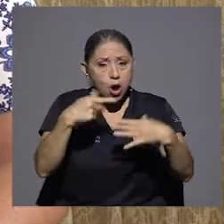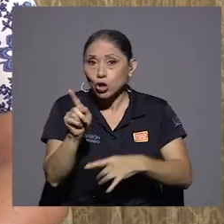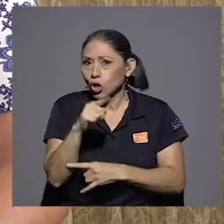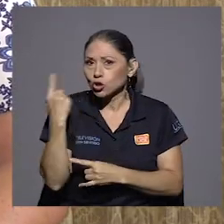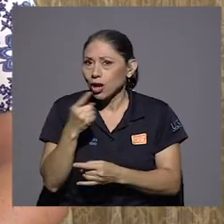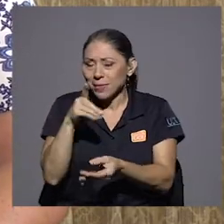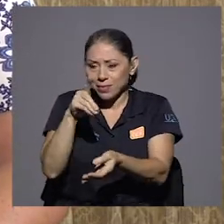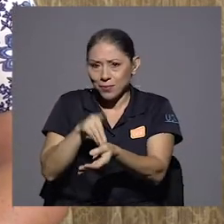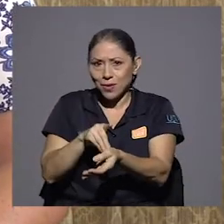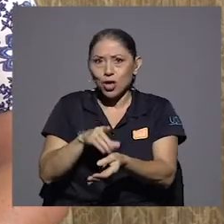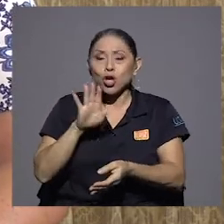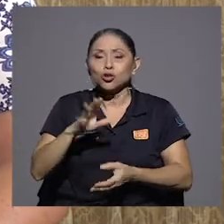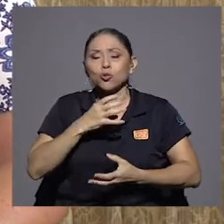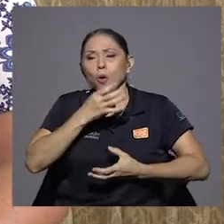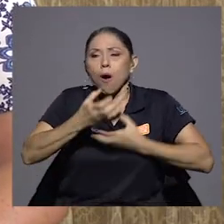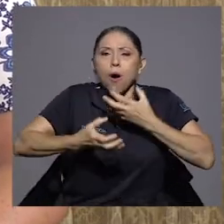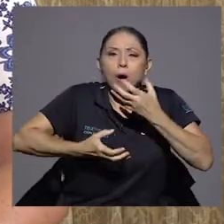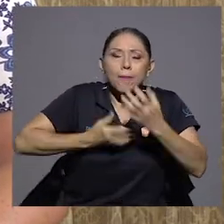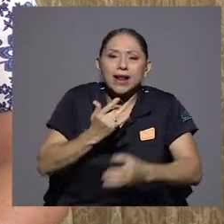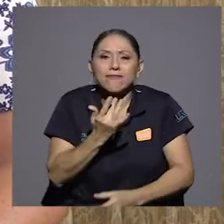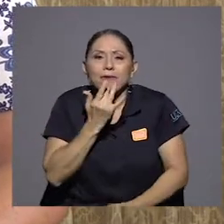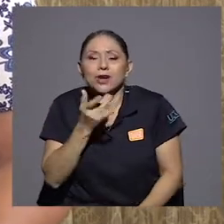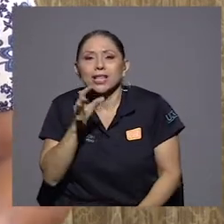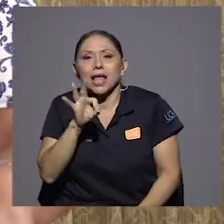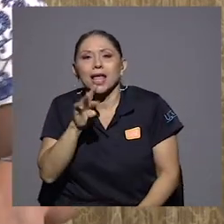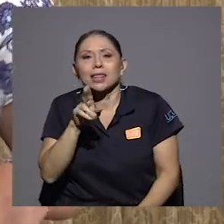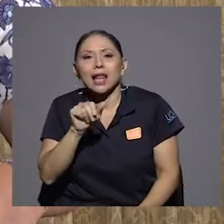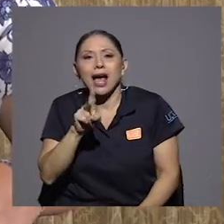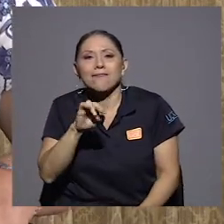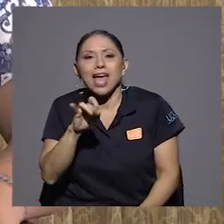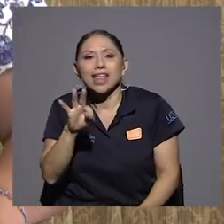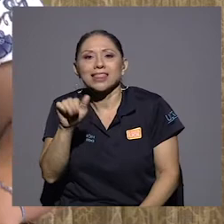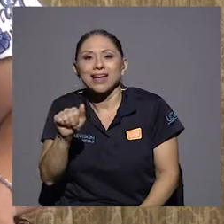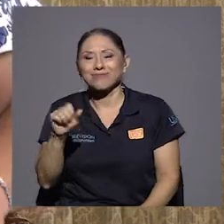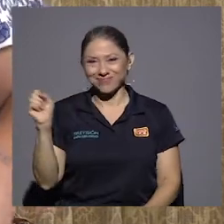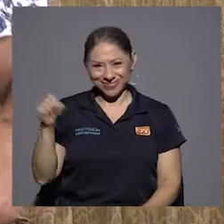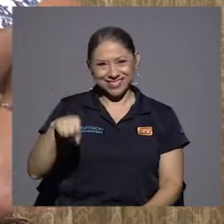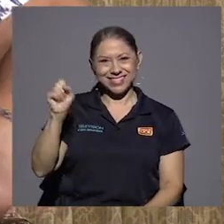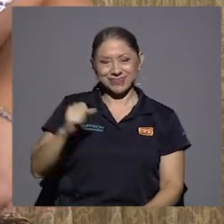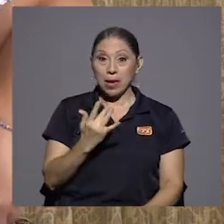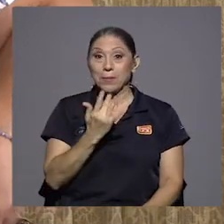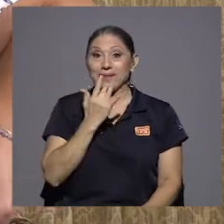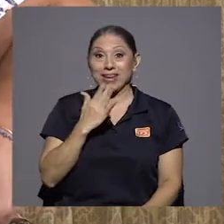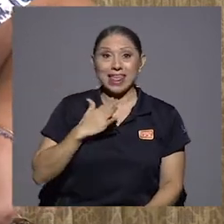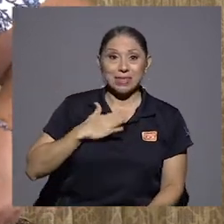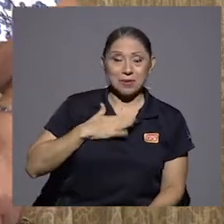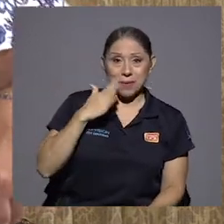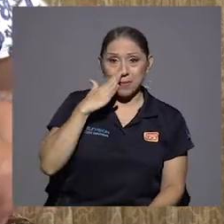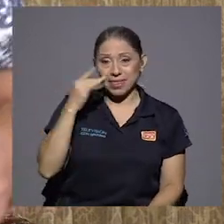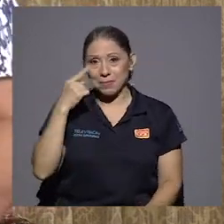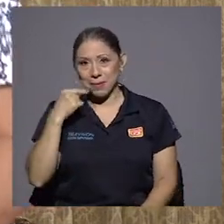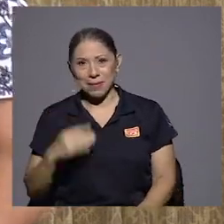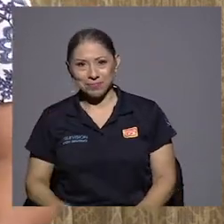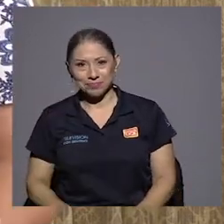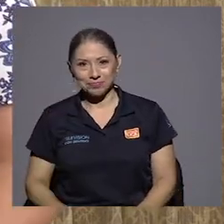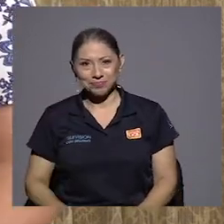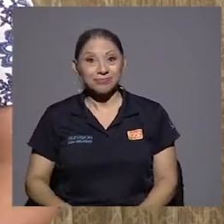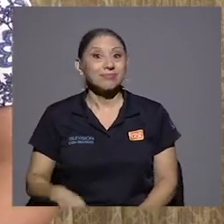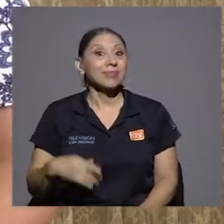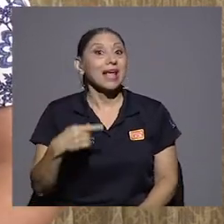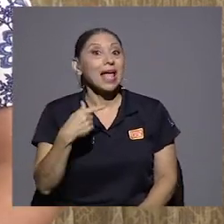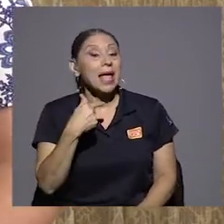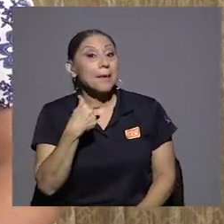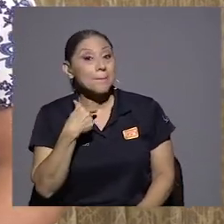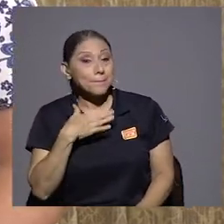Su ópera favorita era la traviata. Y la de mi mamá. Mi papá hizo a mi mamá una enamorada de la